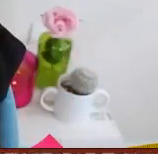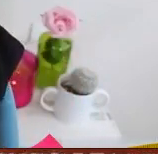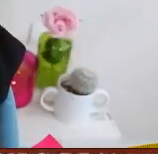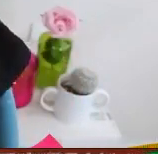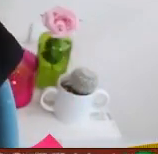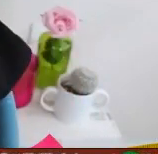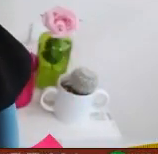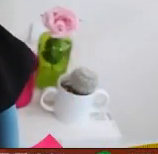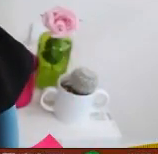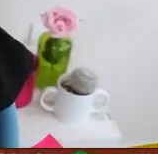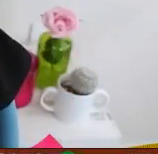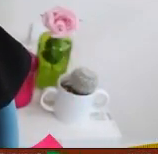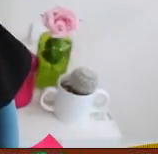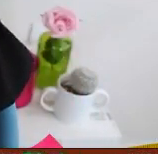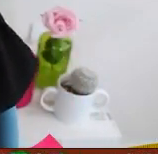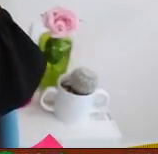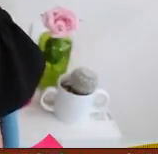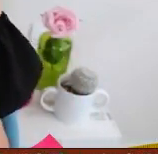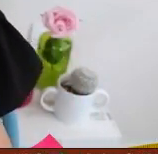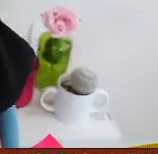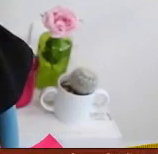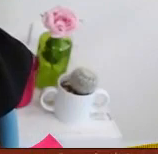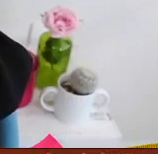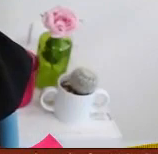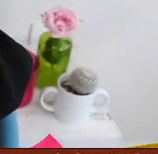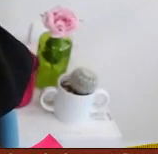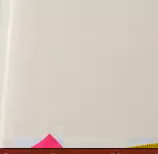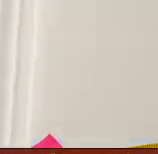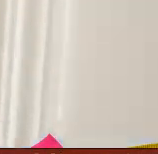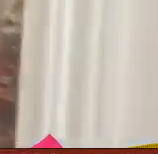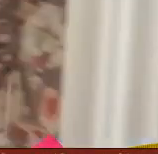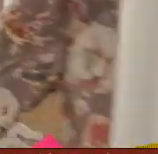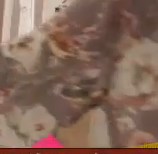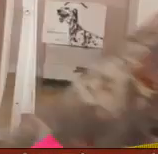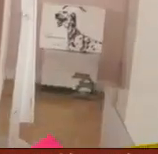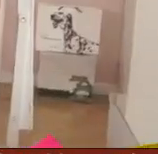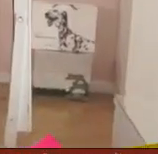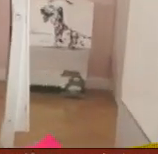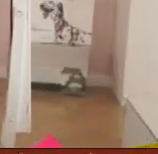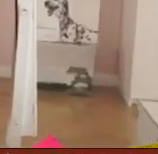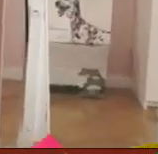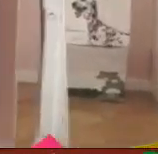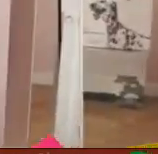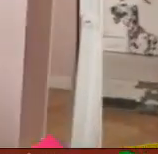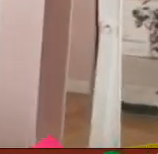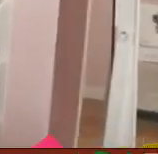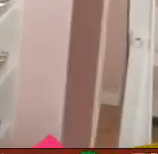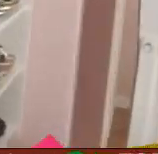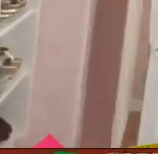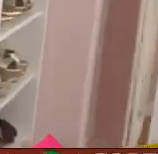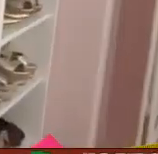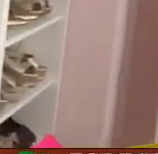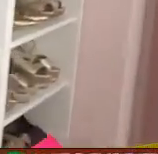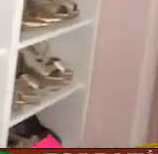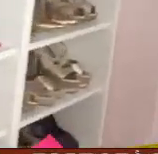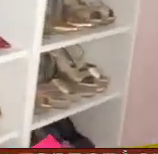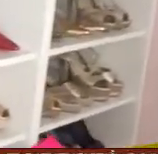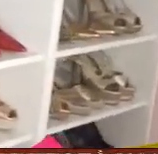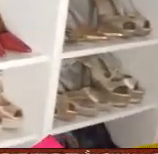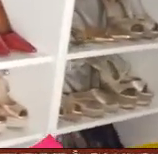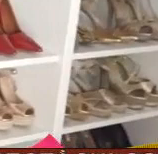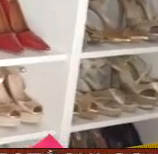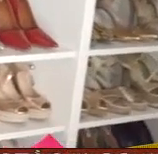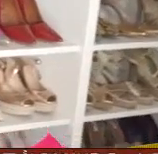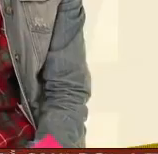en sus cuentas que no solo leen lo que escriben también compran lo que recomiendan leen lo que sugieren y se han convertido en una herramienta básica para cualquier